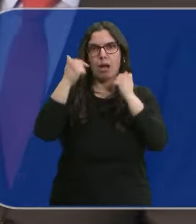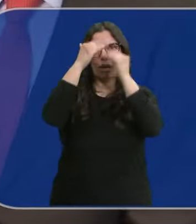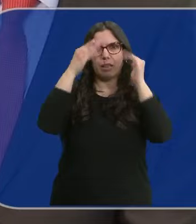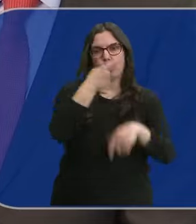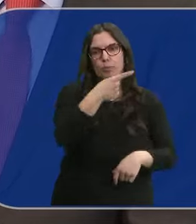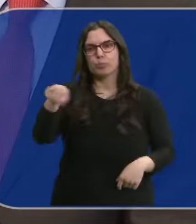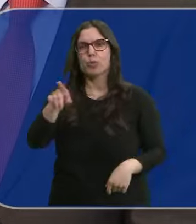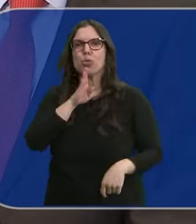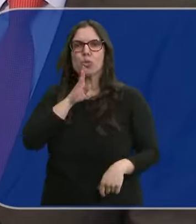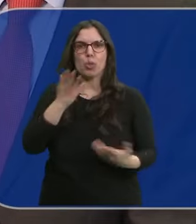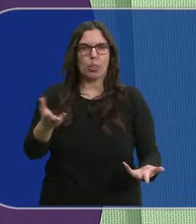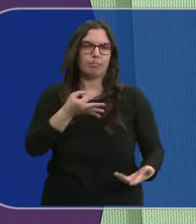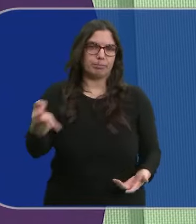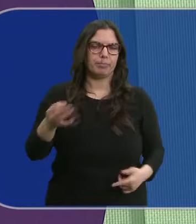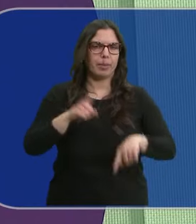derivarlas donde proceda.